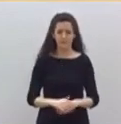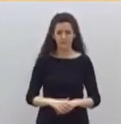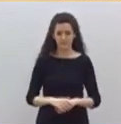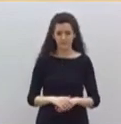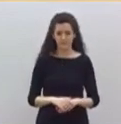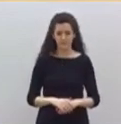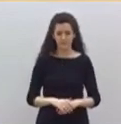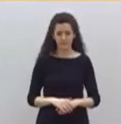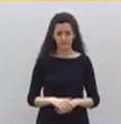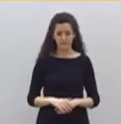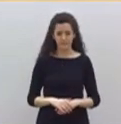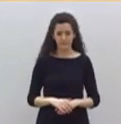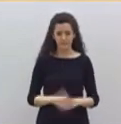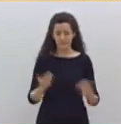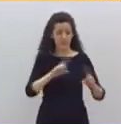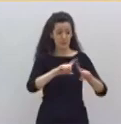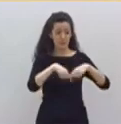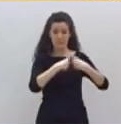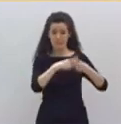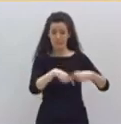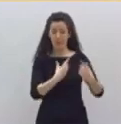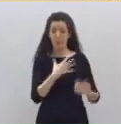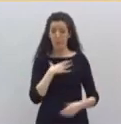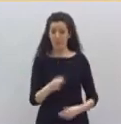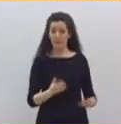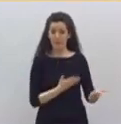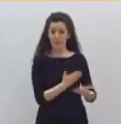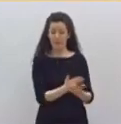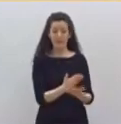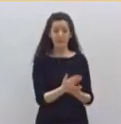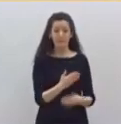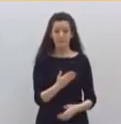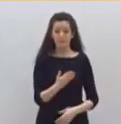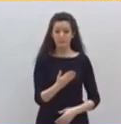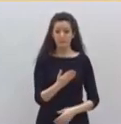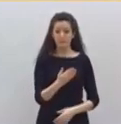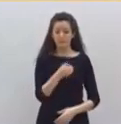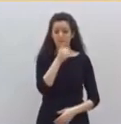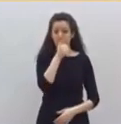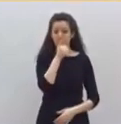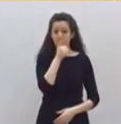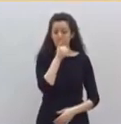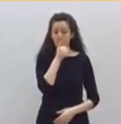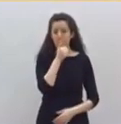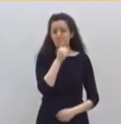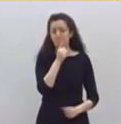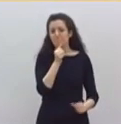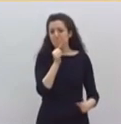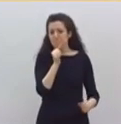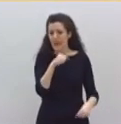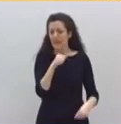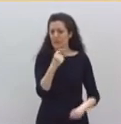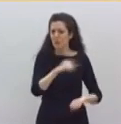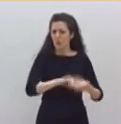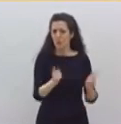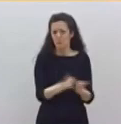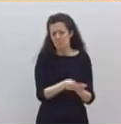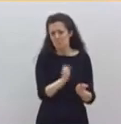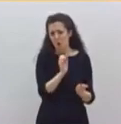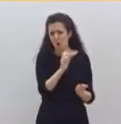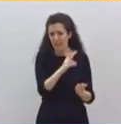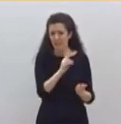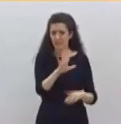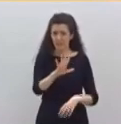Que aguante la respiración un minuto. Pero no una hora. Creo que los españoles han cumplido ya con todo lo que les ha pedido.